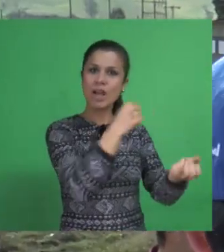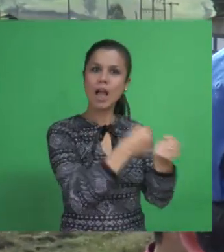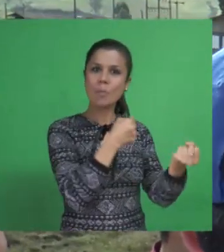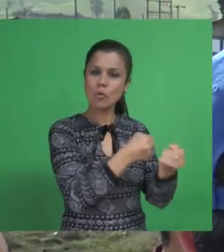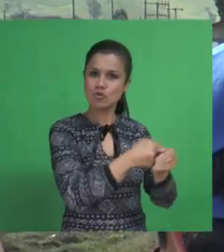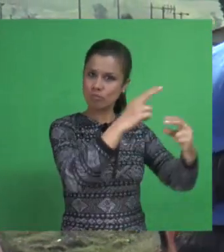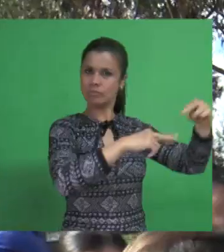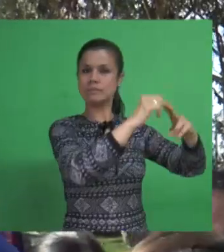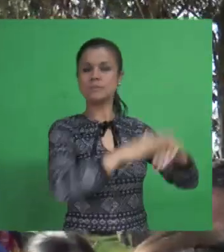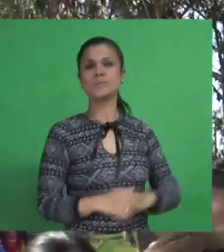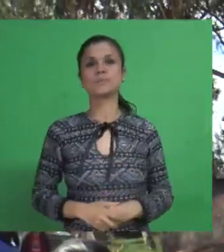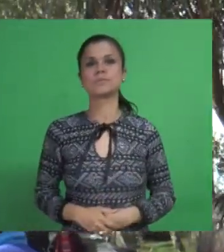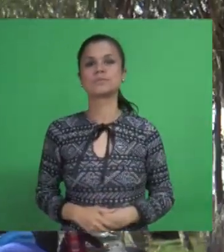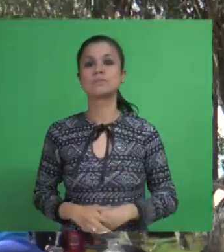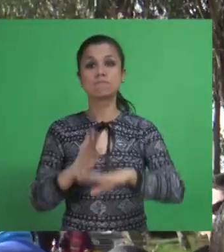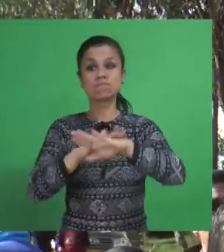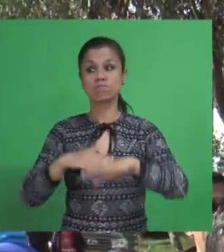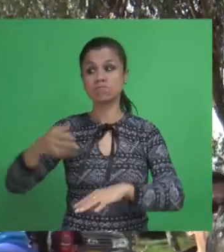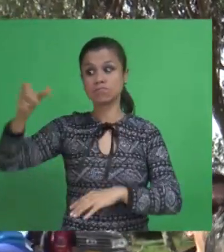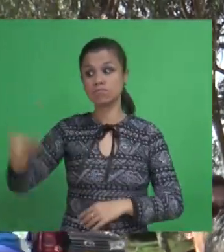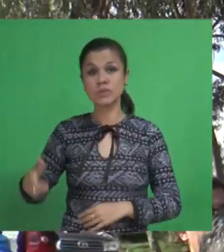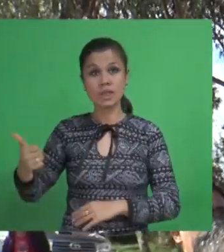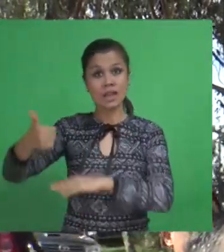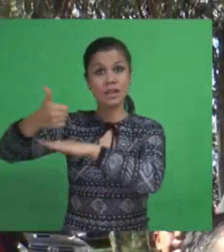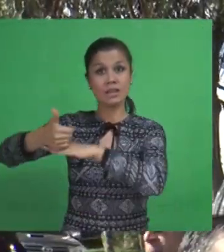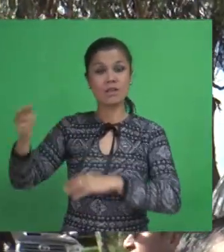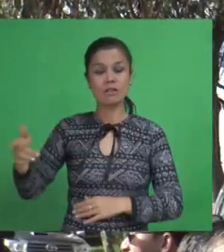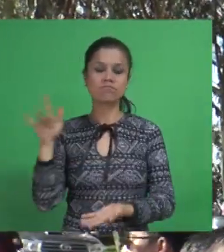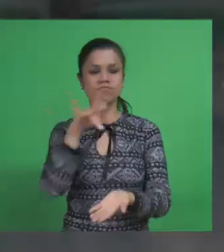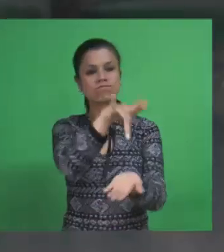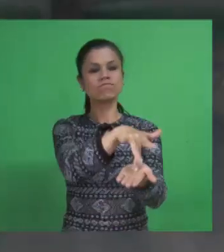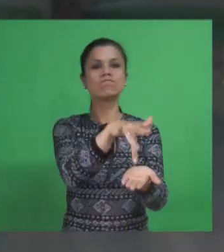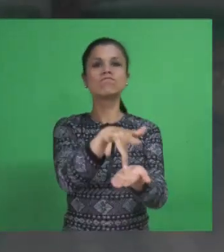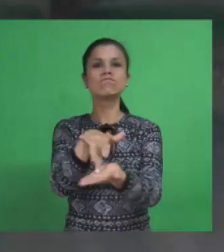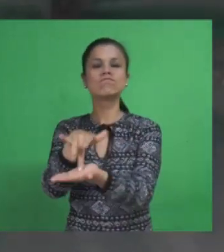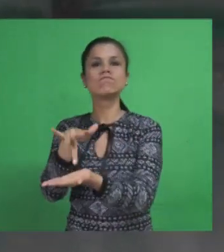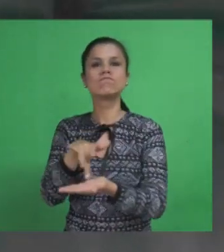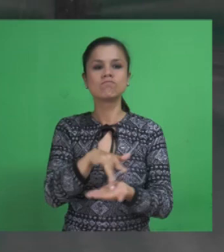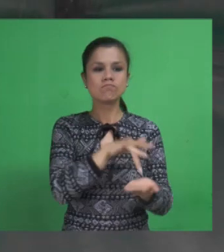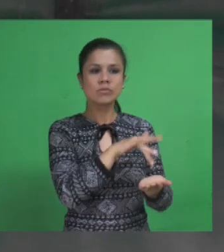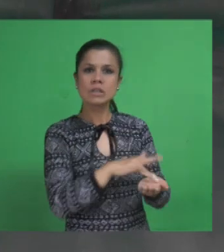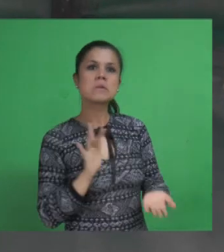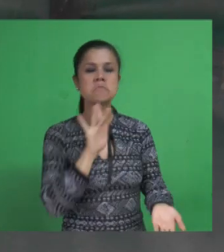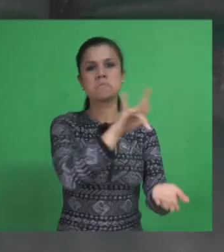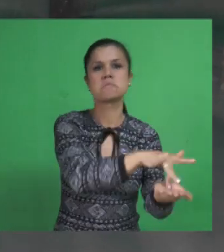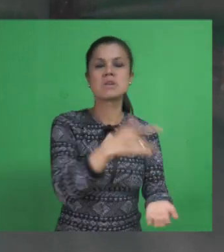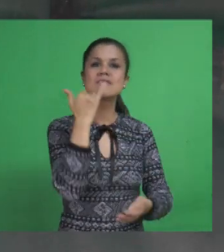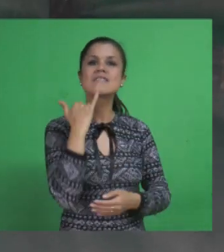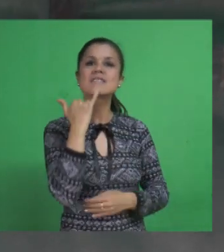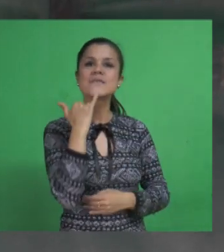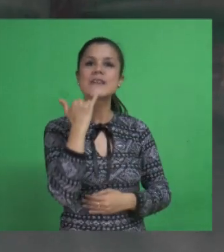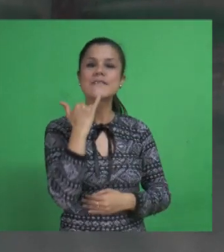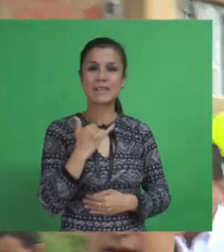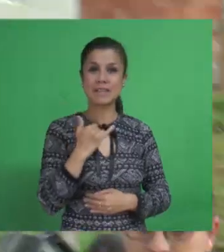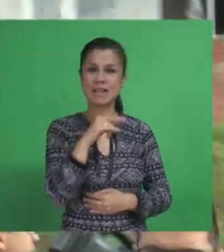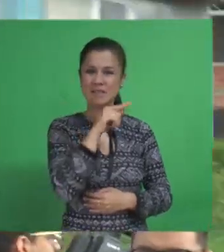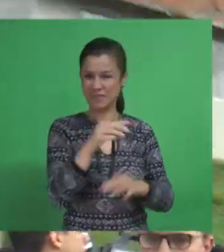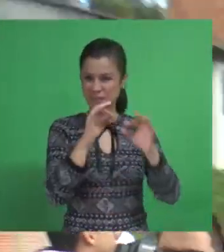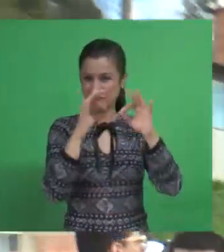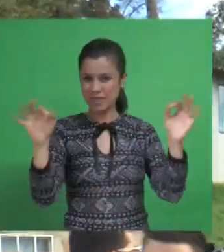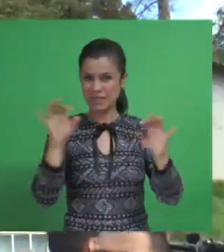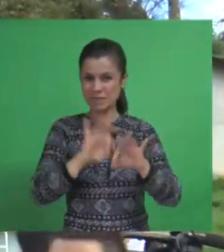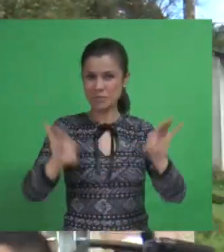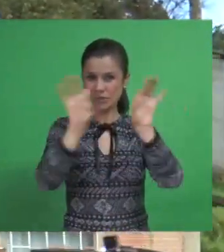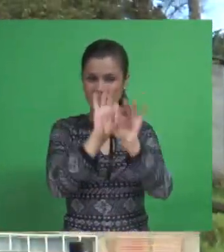Cundinamarca, Jorge Emilio Rey Ángel, visitó el municipio de Cibaté dentro de su gira Gobernador en Casa, Hechos Concretos, Nuestra Regla es